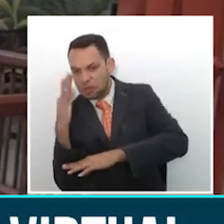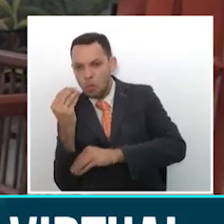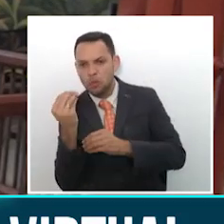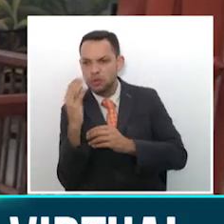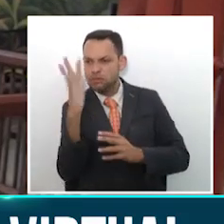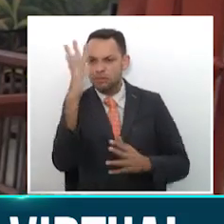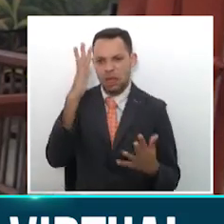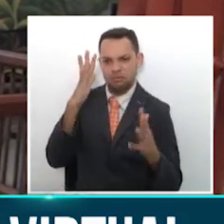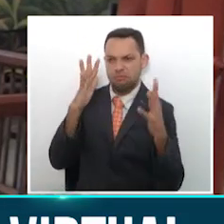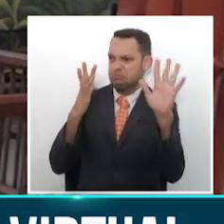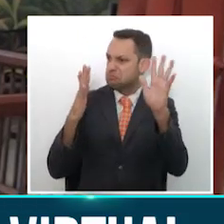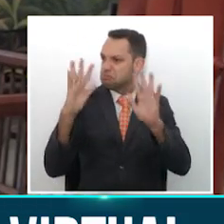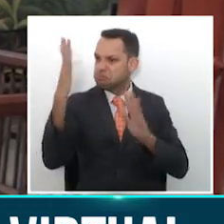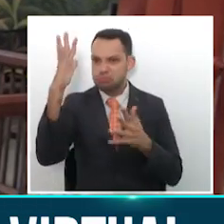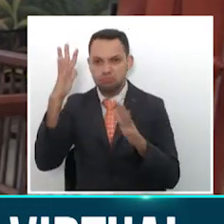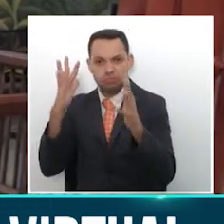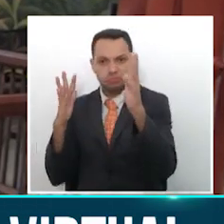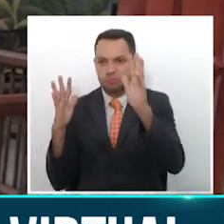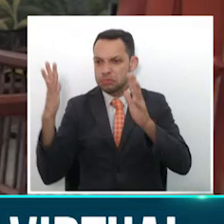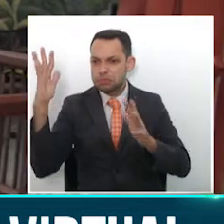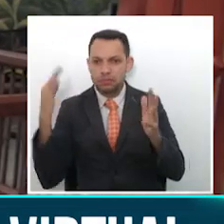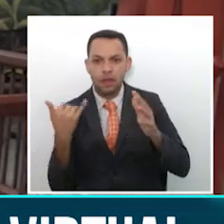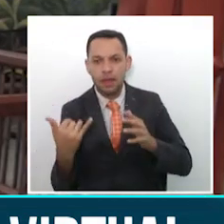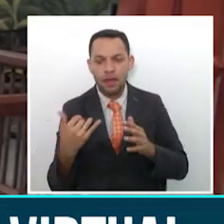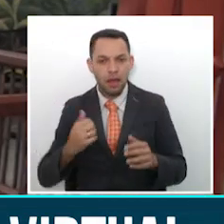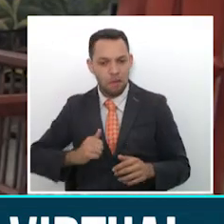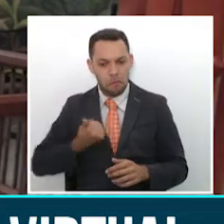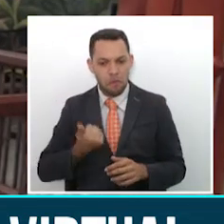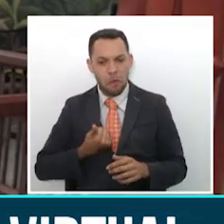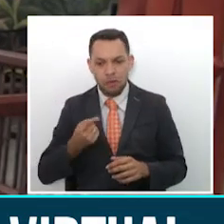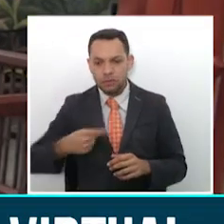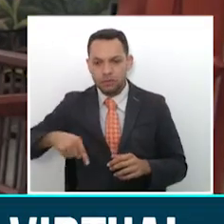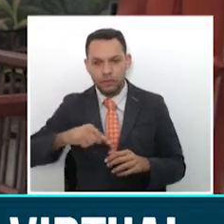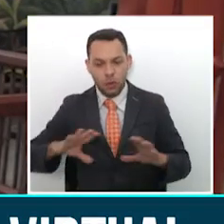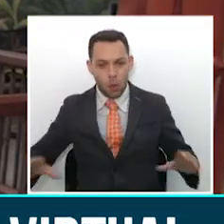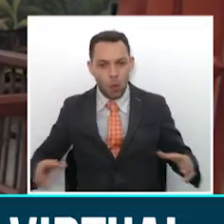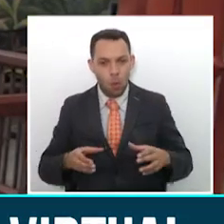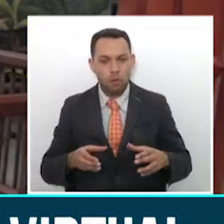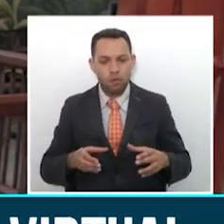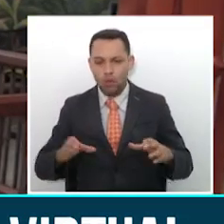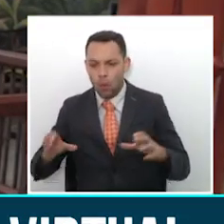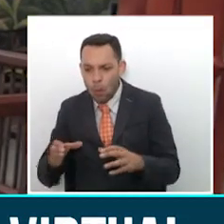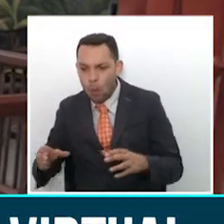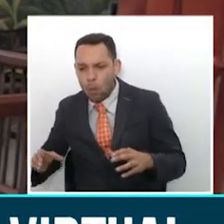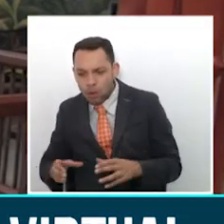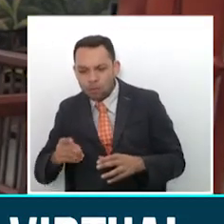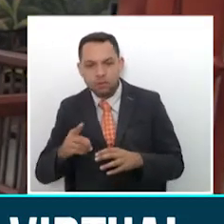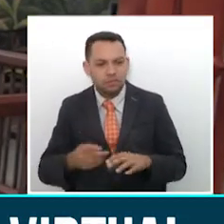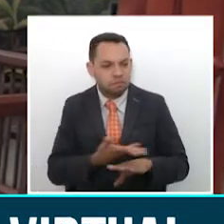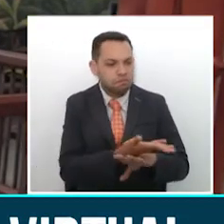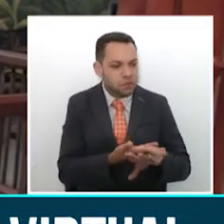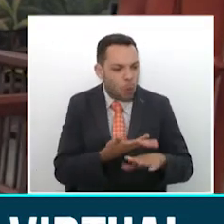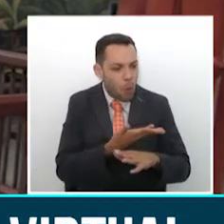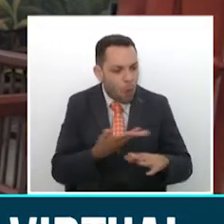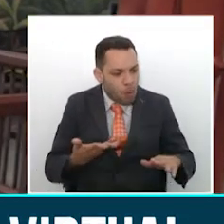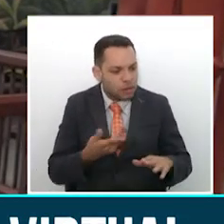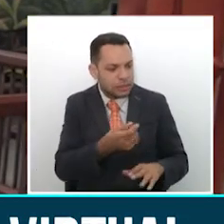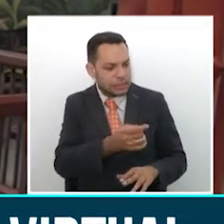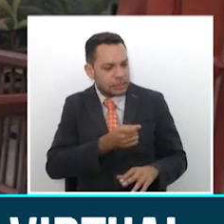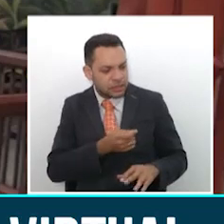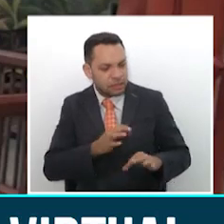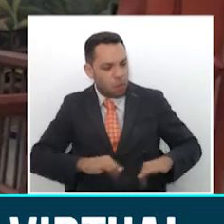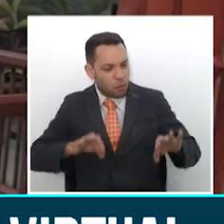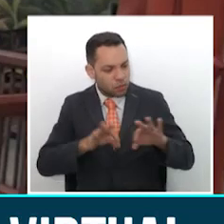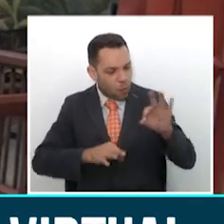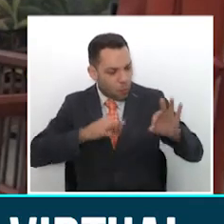Y digamos que para aprovechar a la comunidad risaraldense que toda esa sensibilidad, esa protección